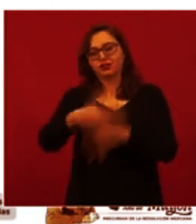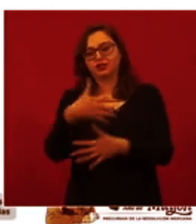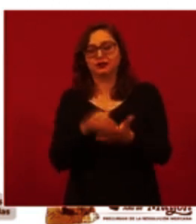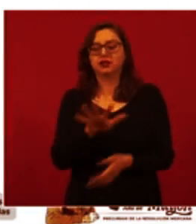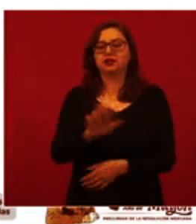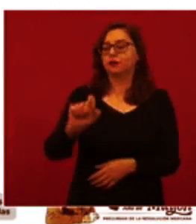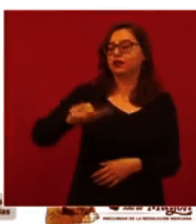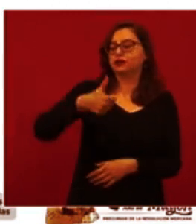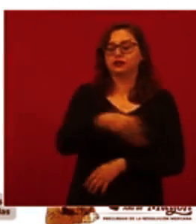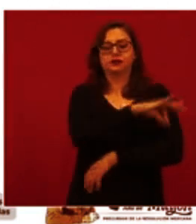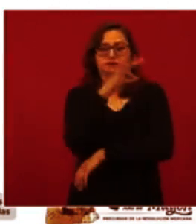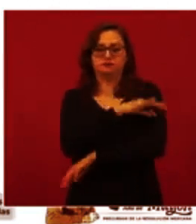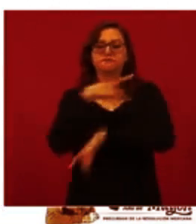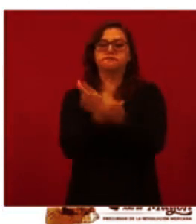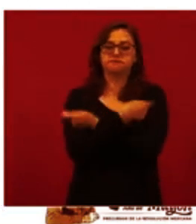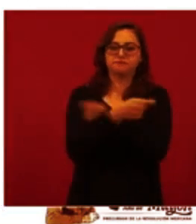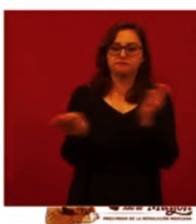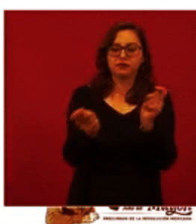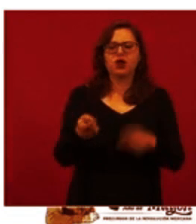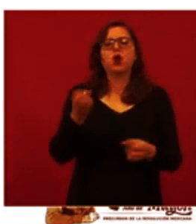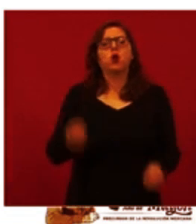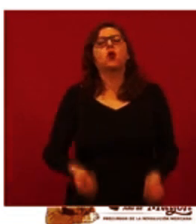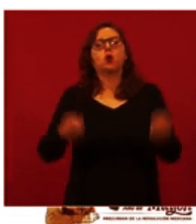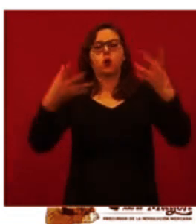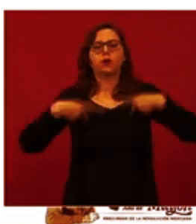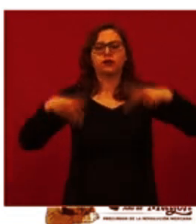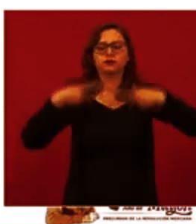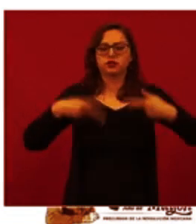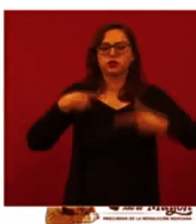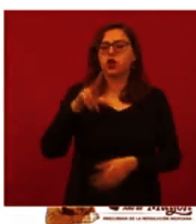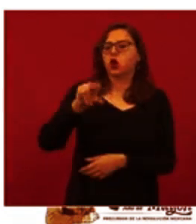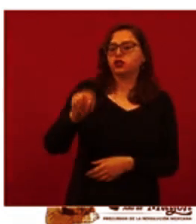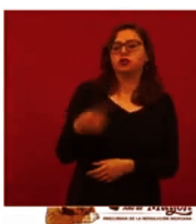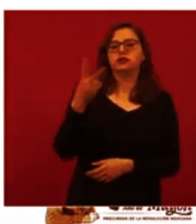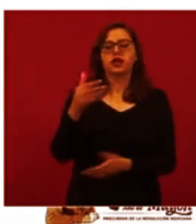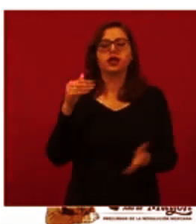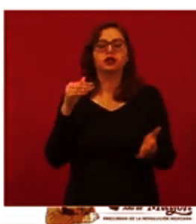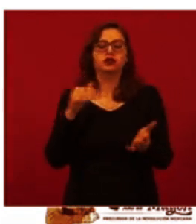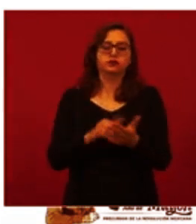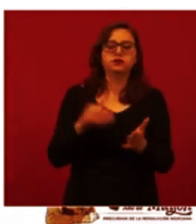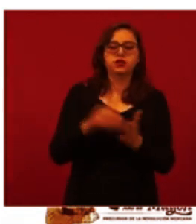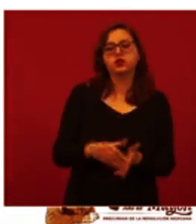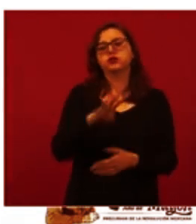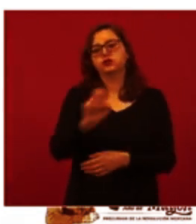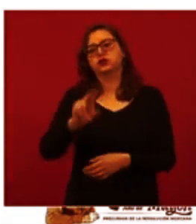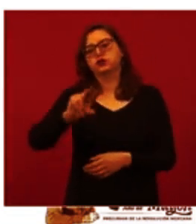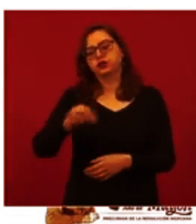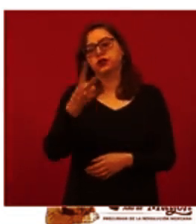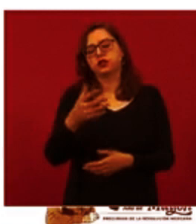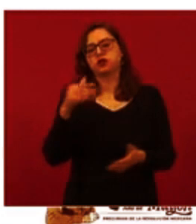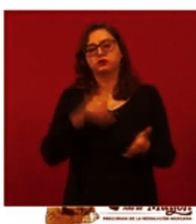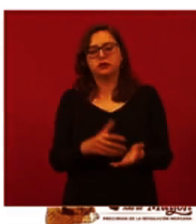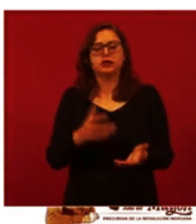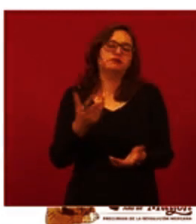La siguiente, esto corresponde a 82.5 prácticamente millones de personas y noten ustedes cómo vamos